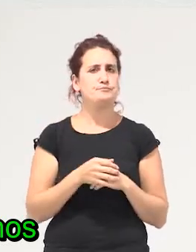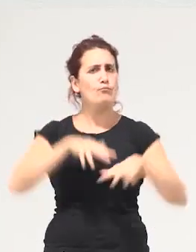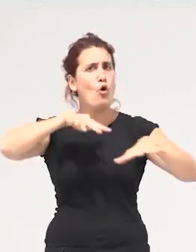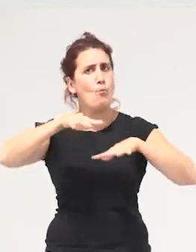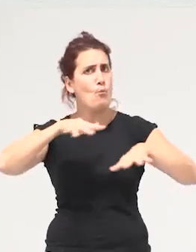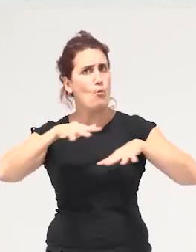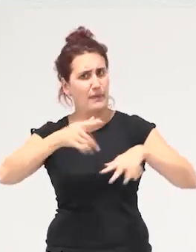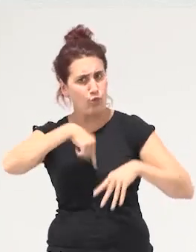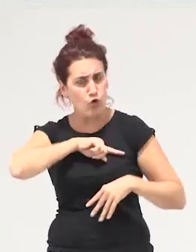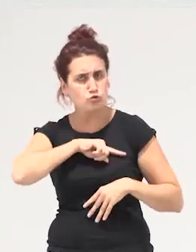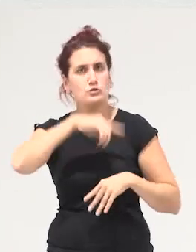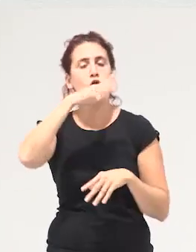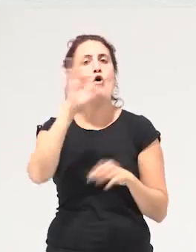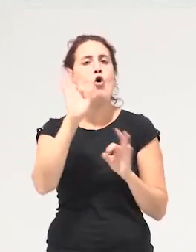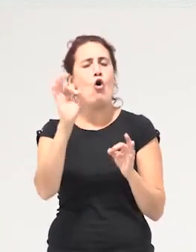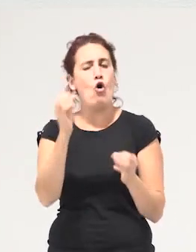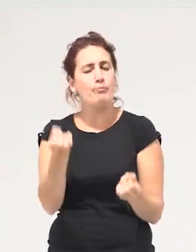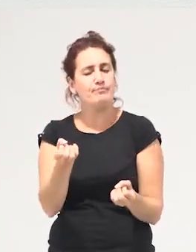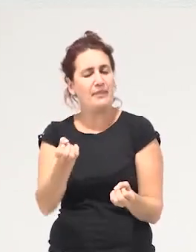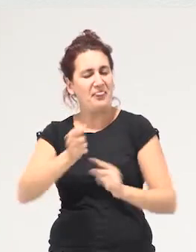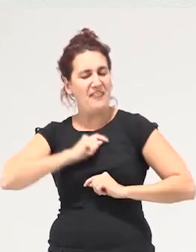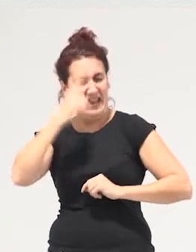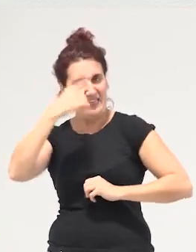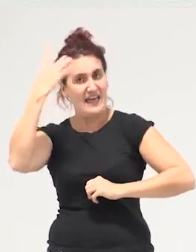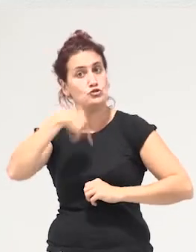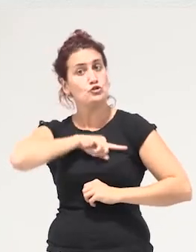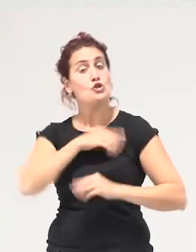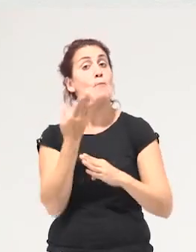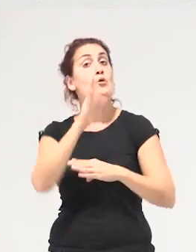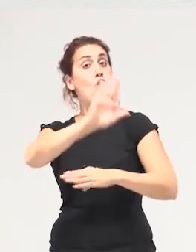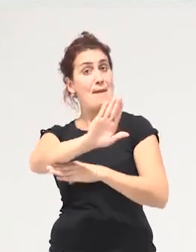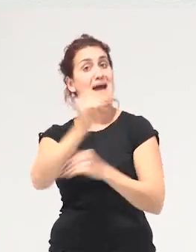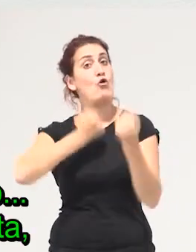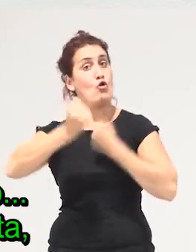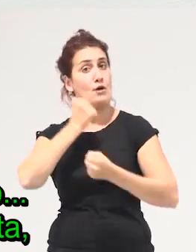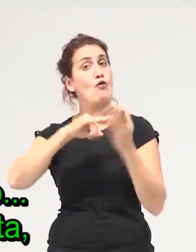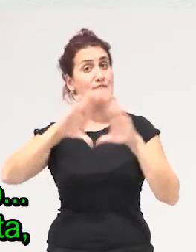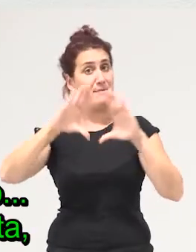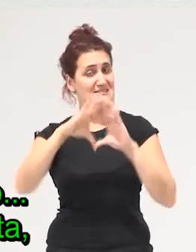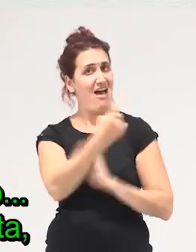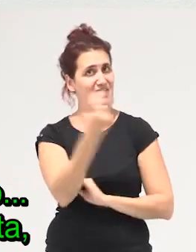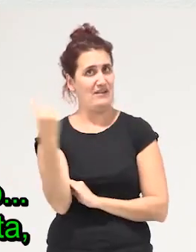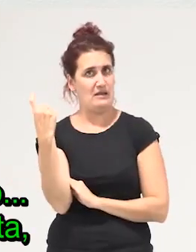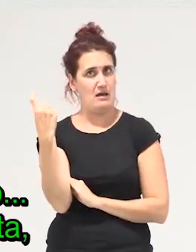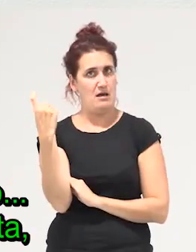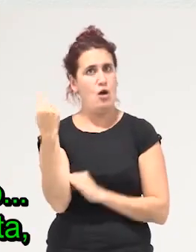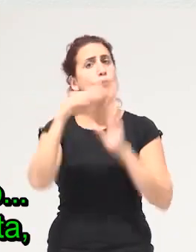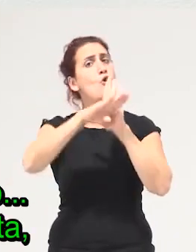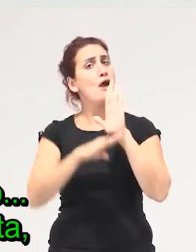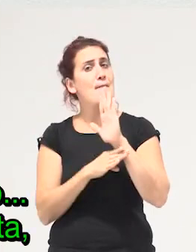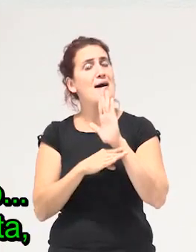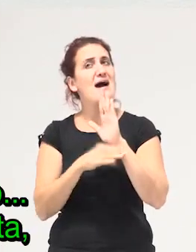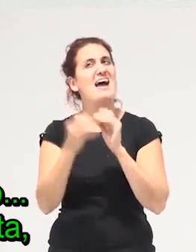moviéndonos o que nos están lanzando la idea de que necesitamos un programa económico feminista entonces necesitamos un programa económico podríamos